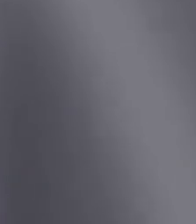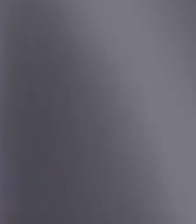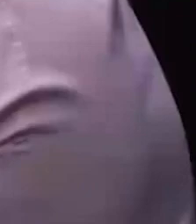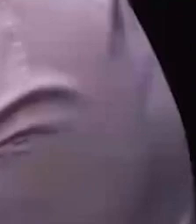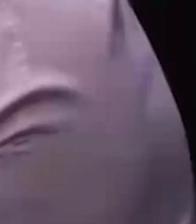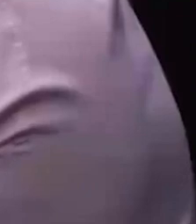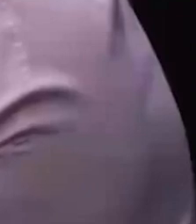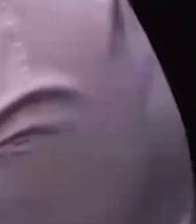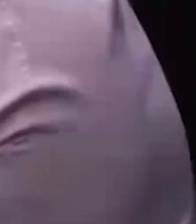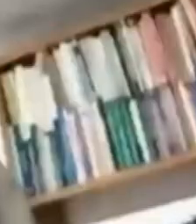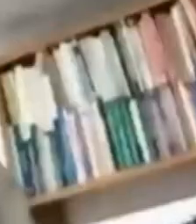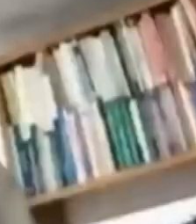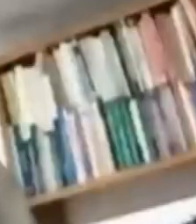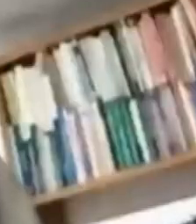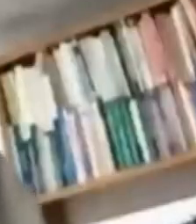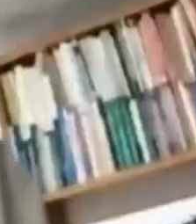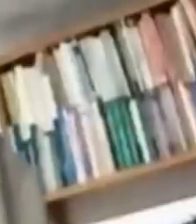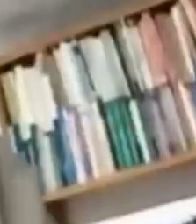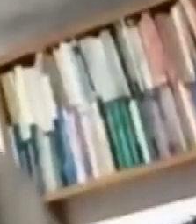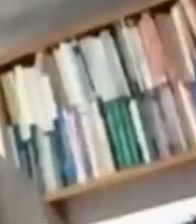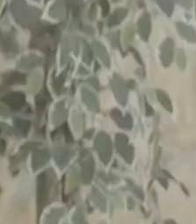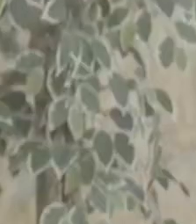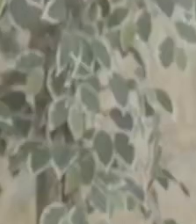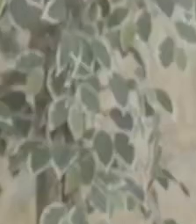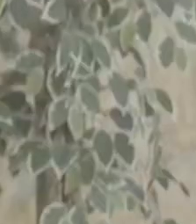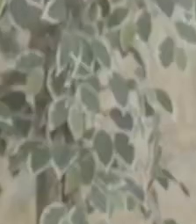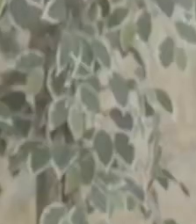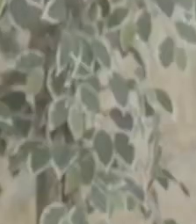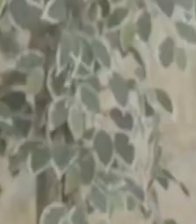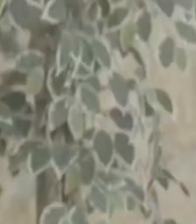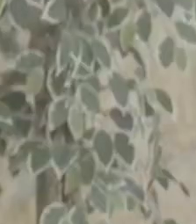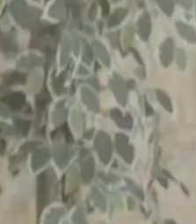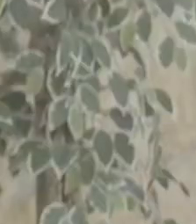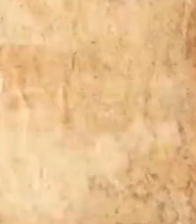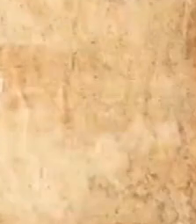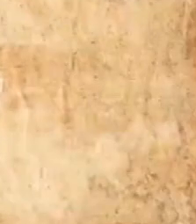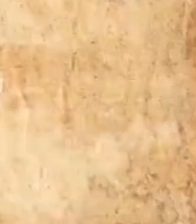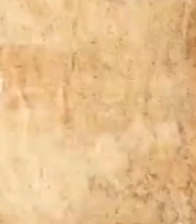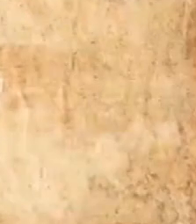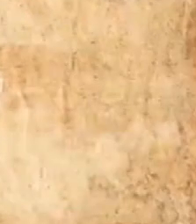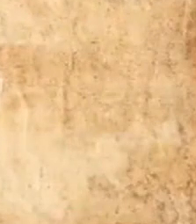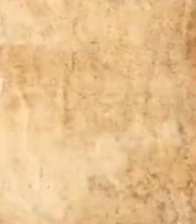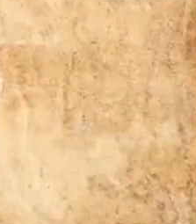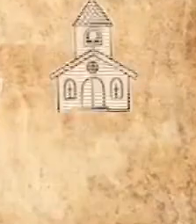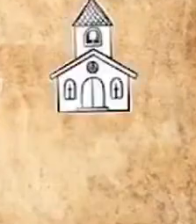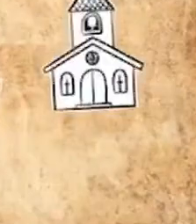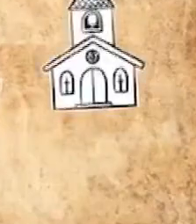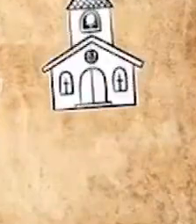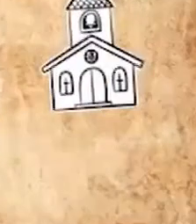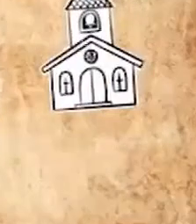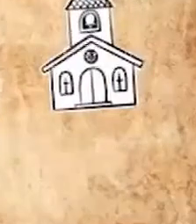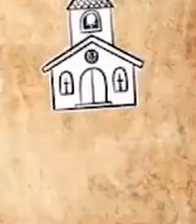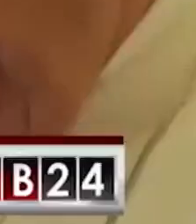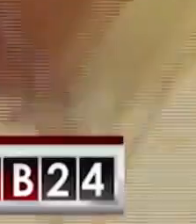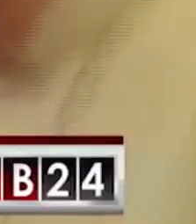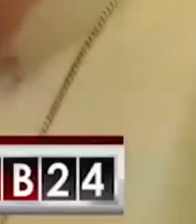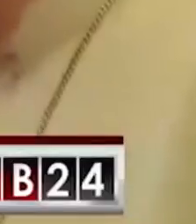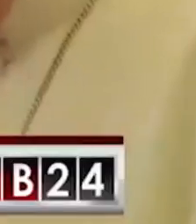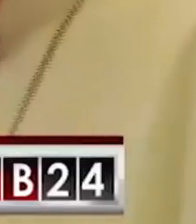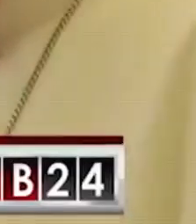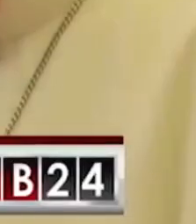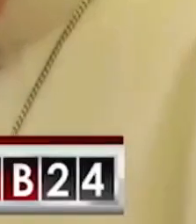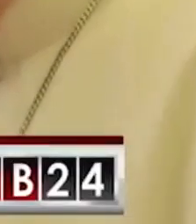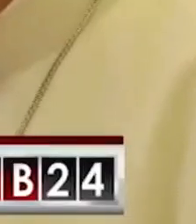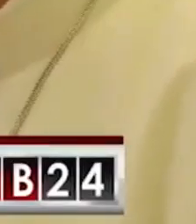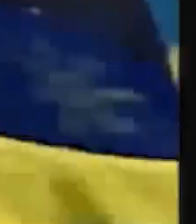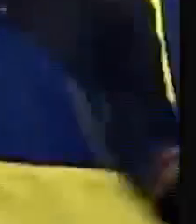No podemos ignorar los hechos solo porque no nos gustan o porque no estamos de acuerdo con ellos. Si un Estado se compromete solamente con una